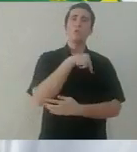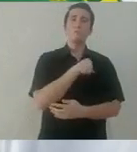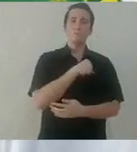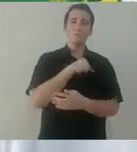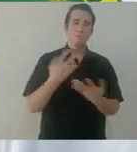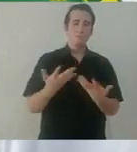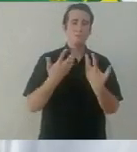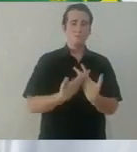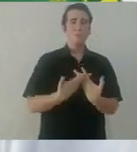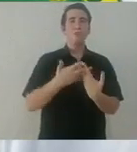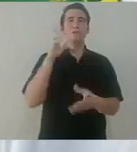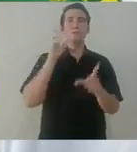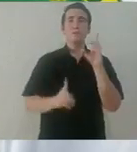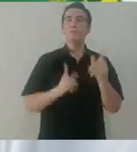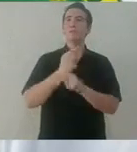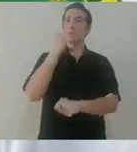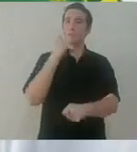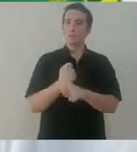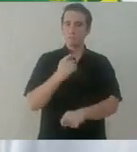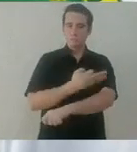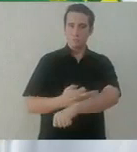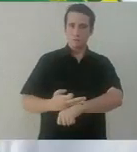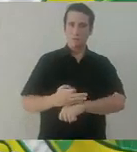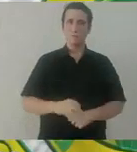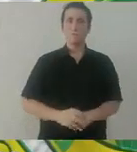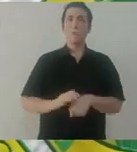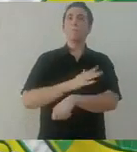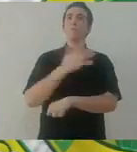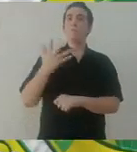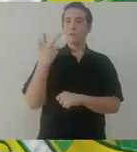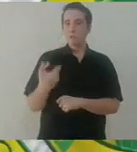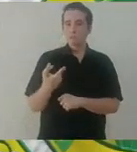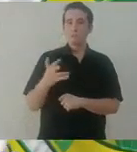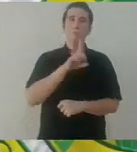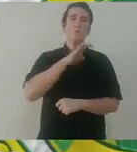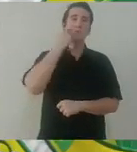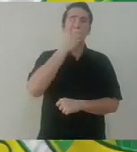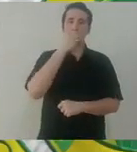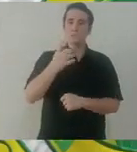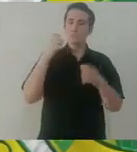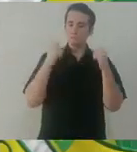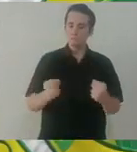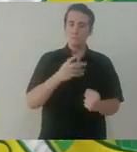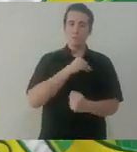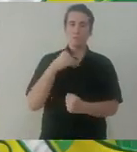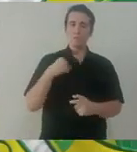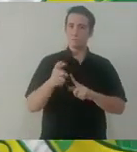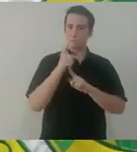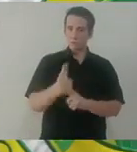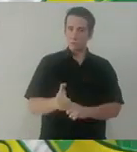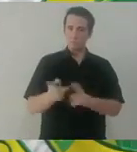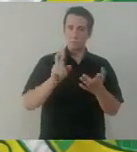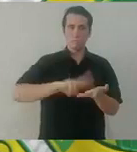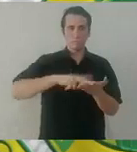industria de la cual dependen tantos empleos y tantas familias. Por nuestra parte, solo me queda reiterarles mi firme compromiso de que